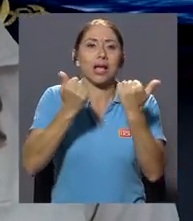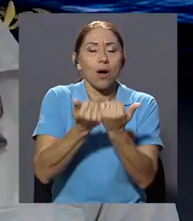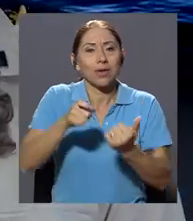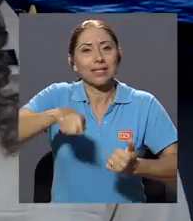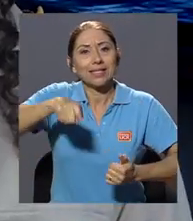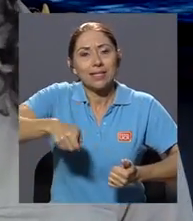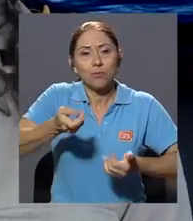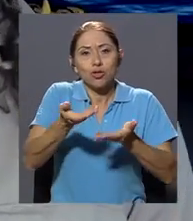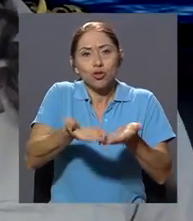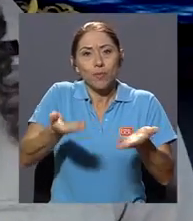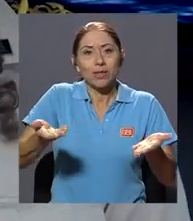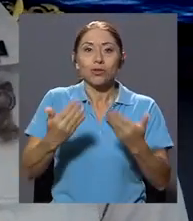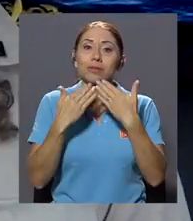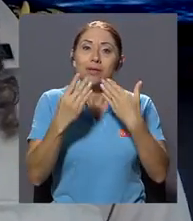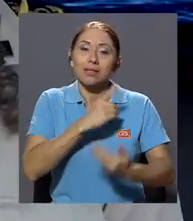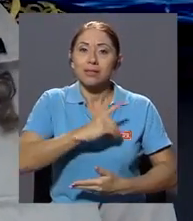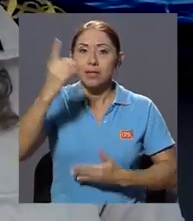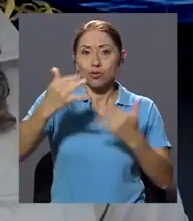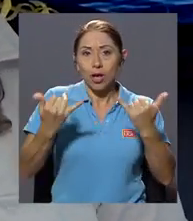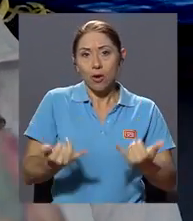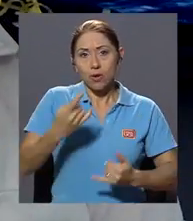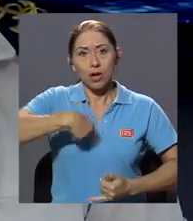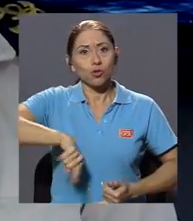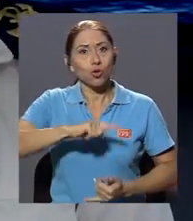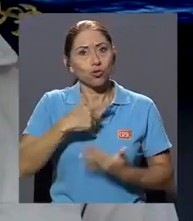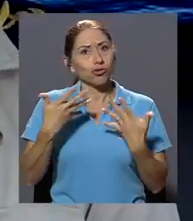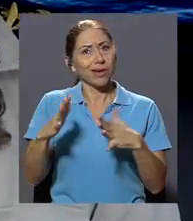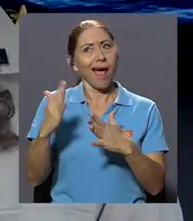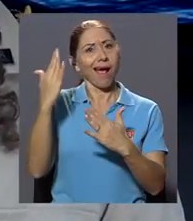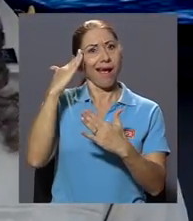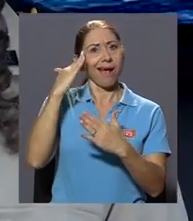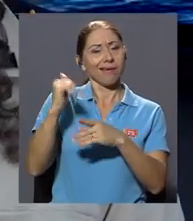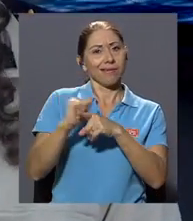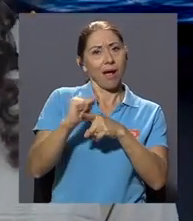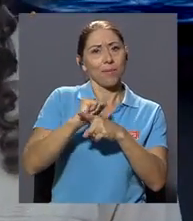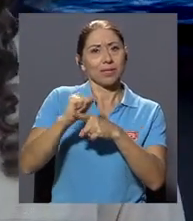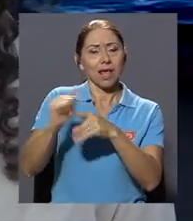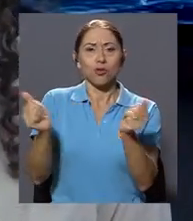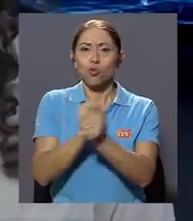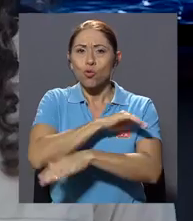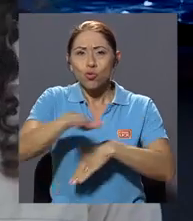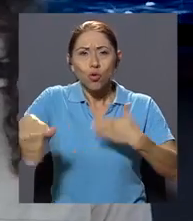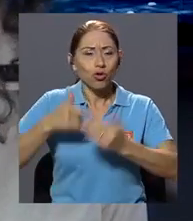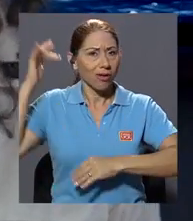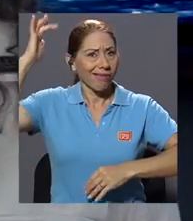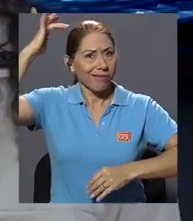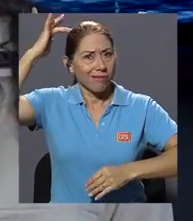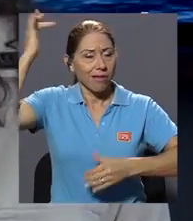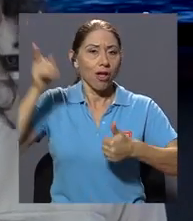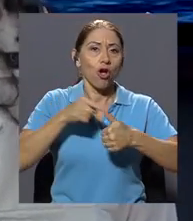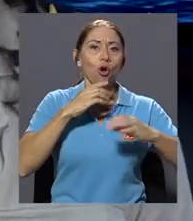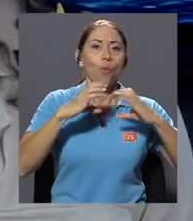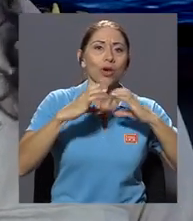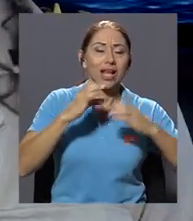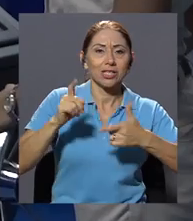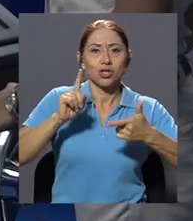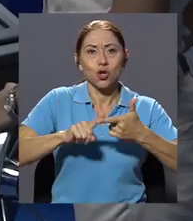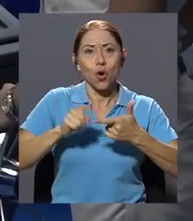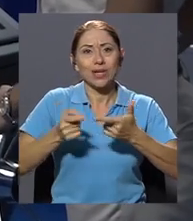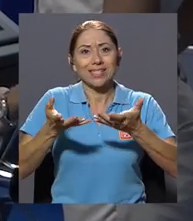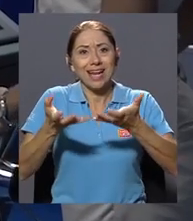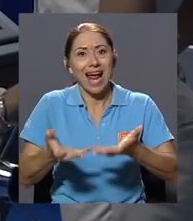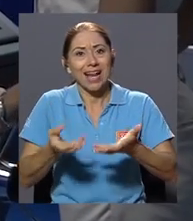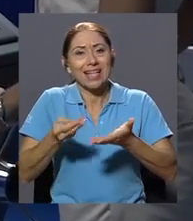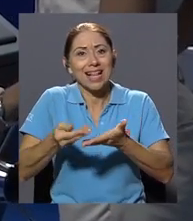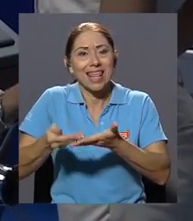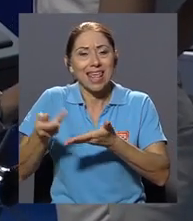instrumentos. Gracias a Dios ahora estamos capacitados con todos los simuladores, el de comunicaciones, el de cargas líquidas